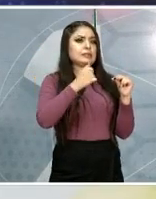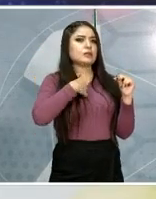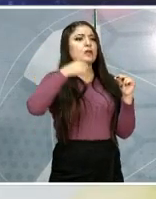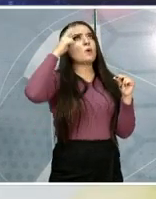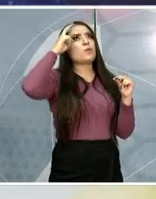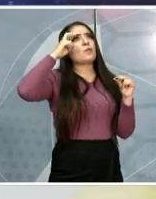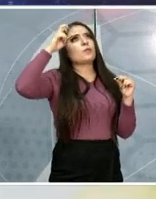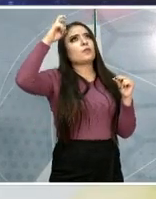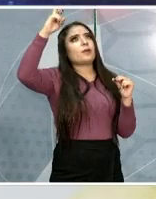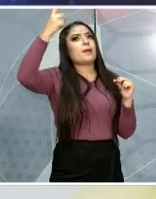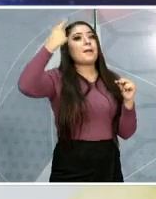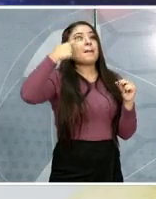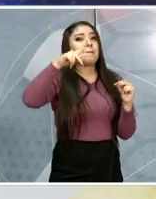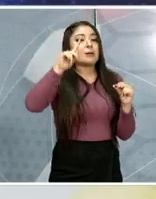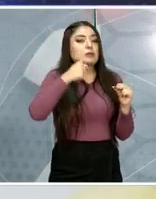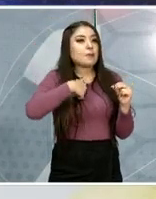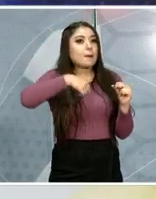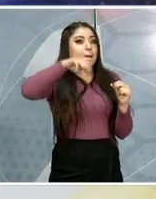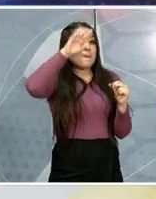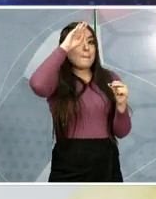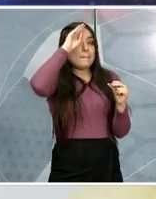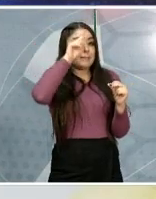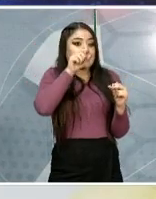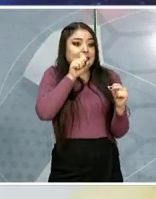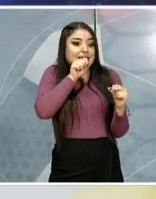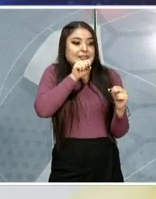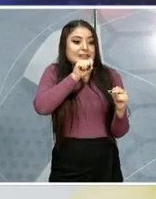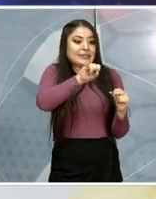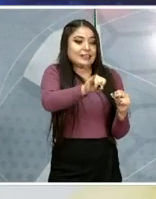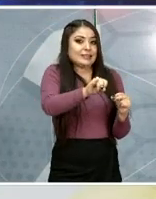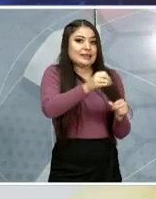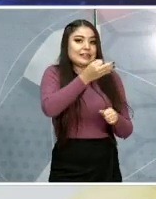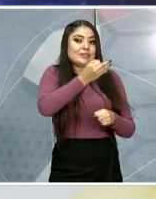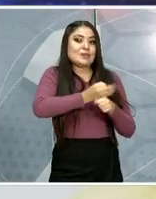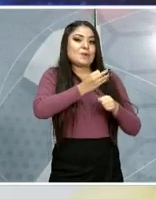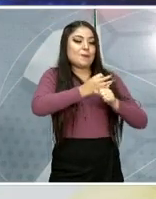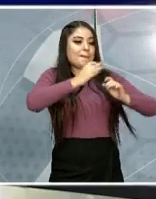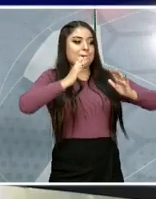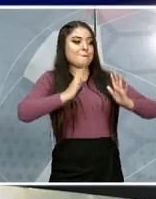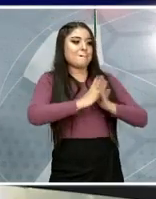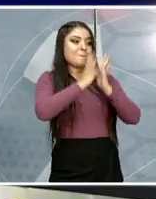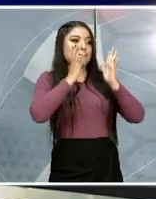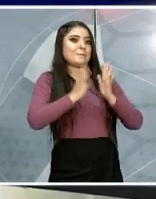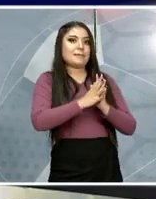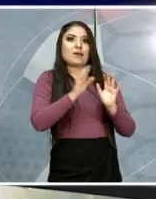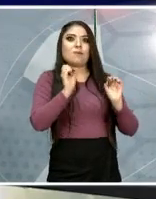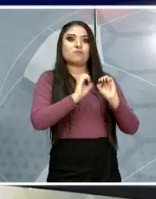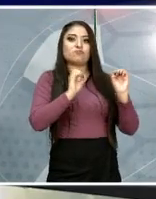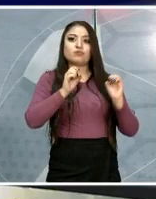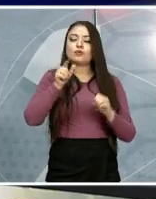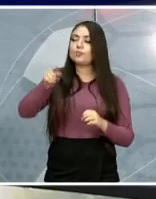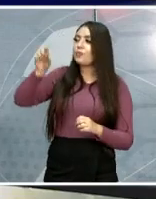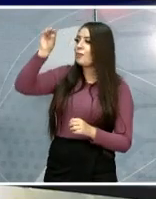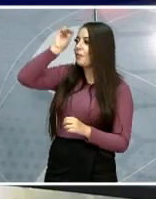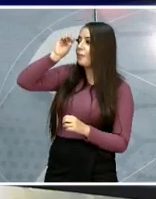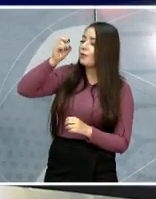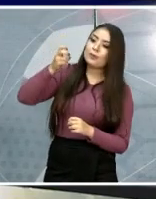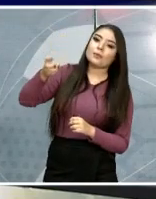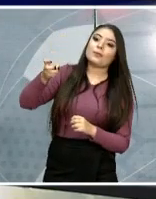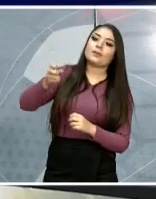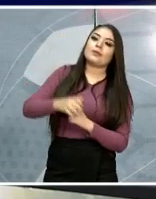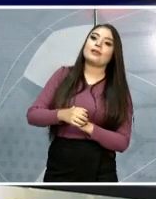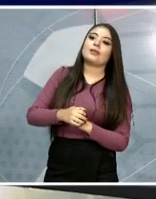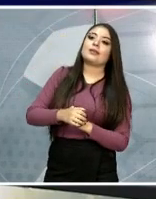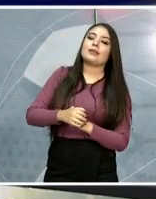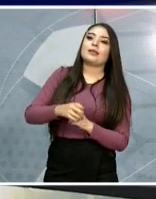me imaginé que iba a estar en estos momentos participando en el certamen. ¿Qué opinas acerca de esto que acabo de mencionar al inicio